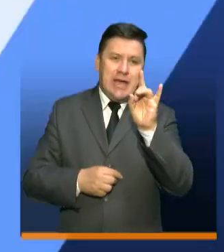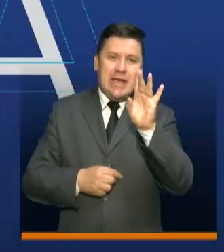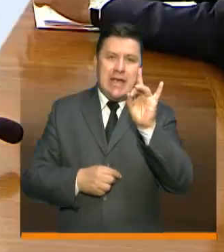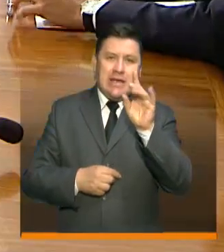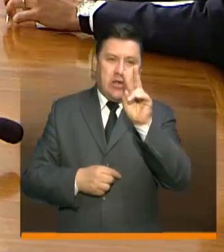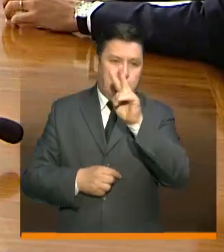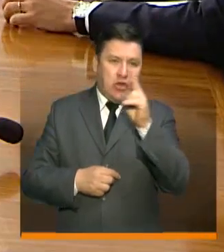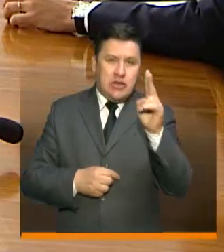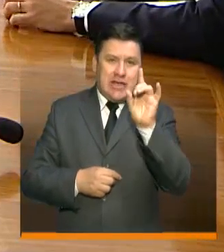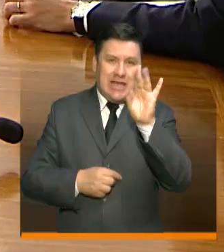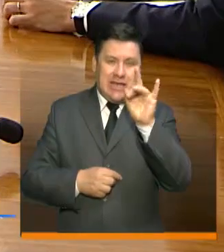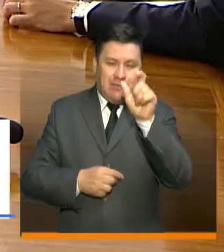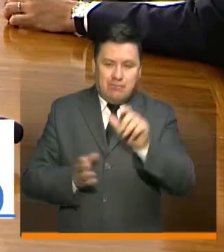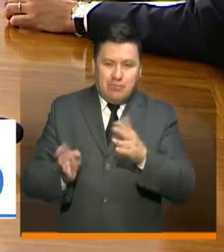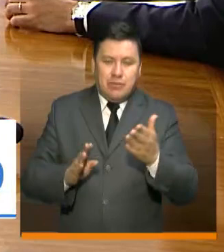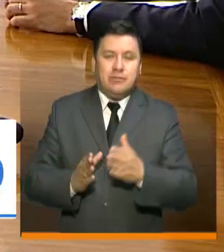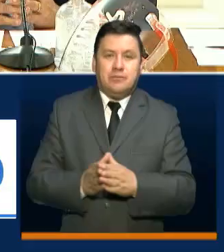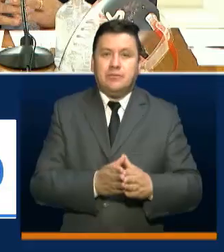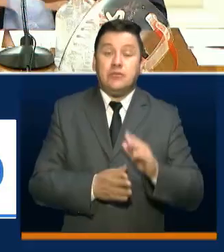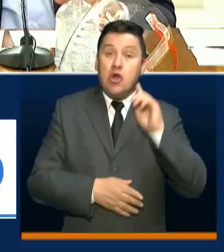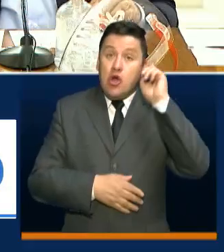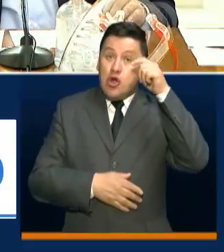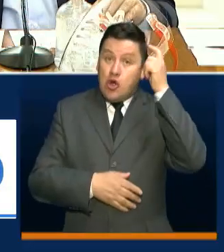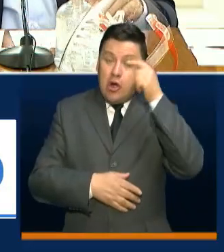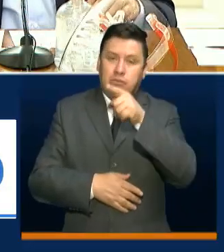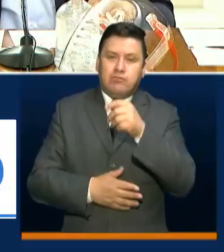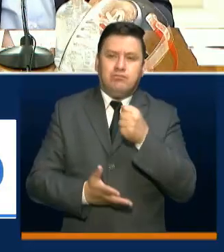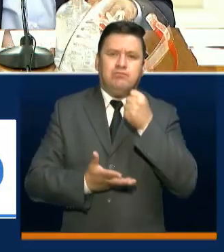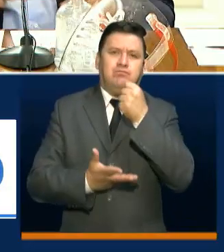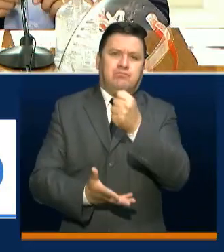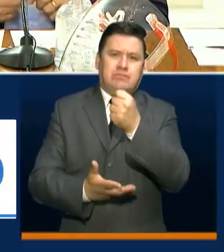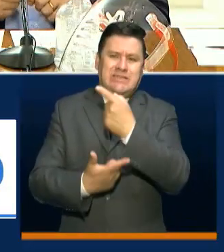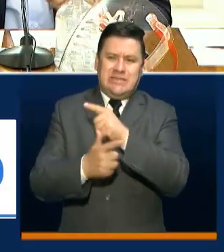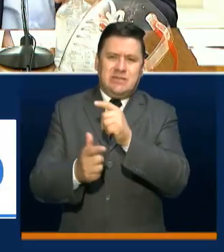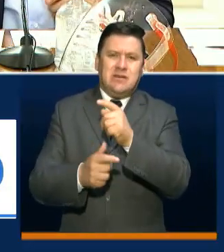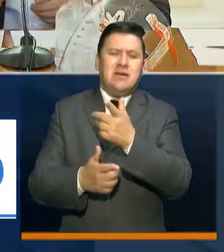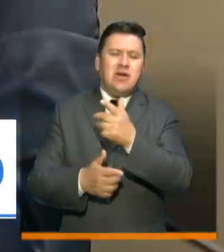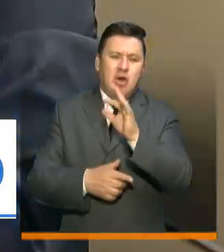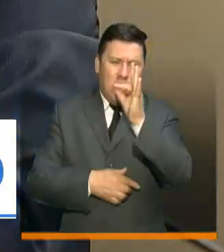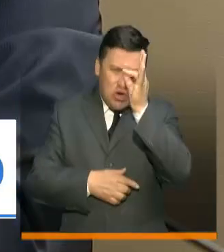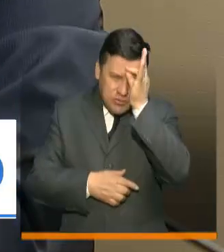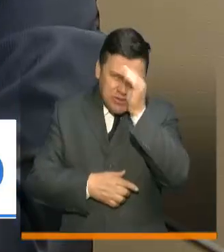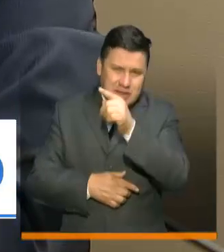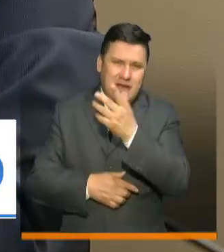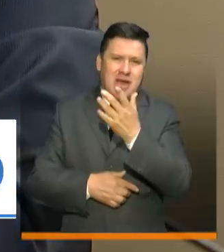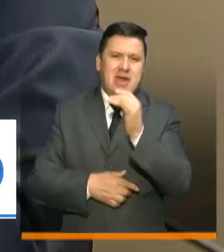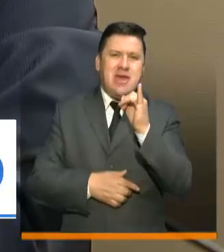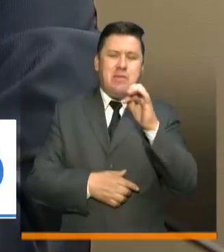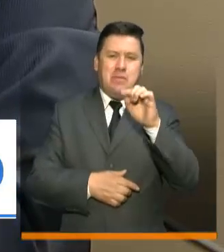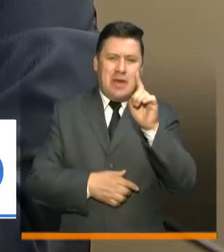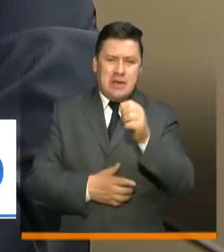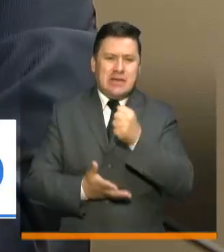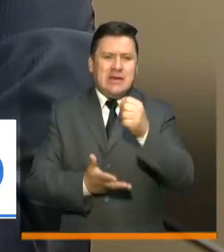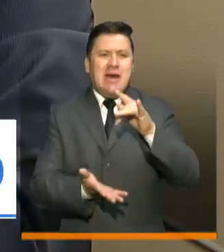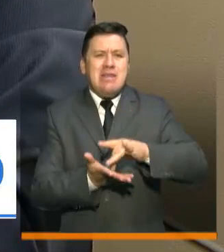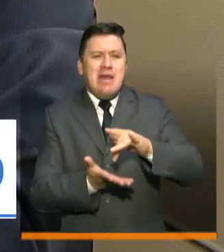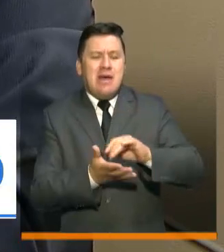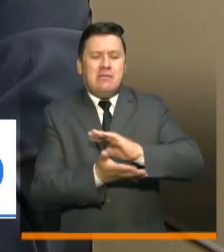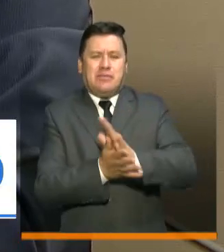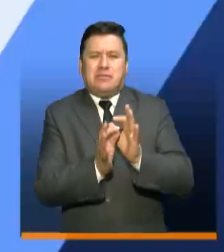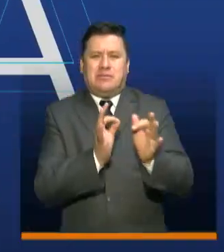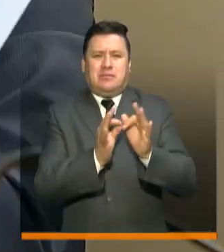acumulado. Gobierno libera recursos para que clínicas, hospitales e IPS salden sus